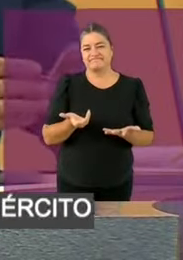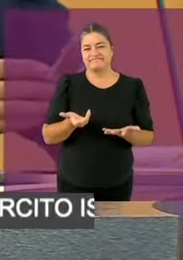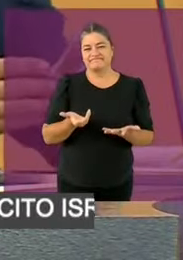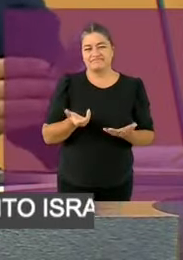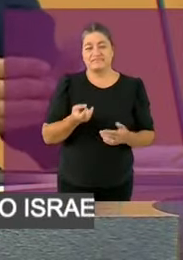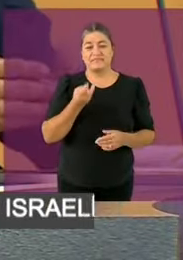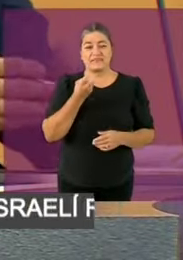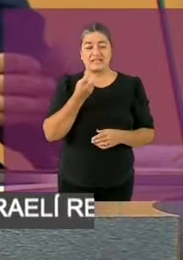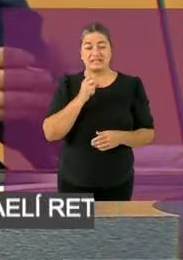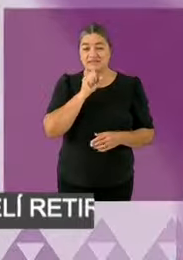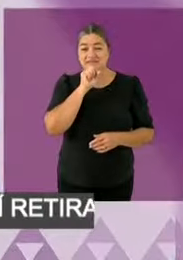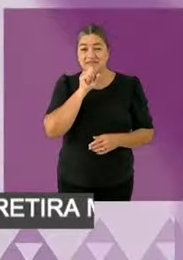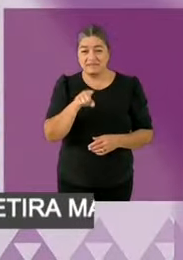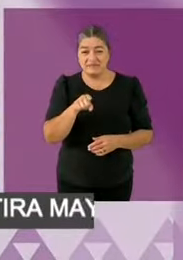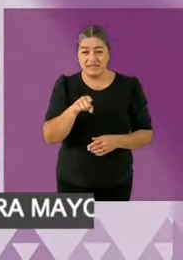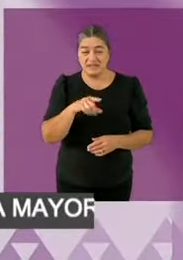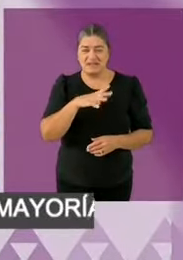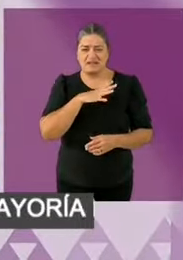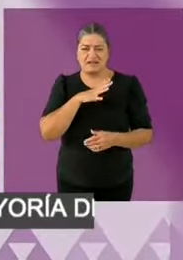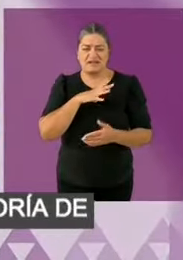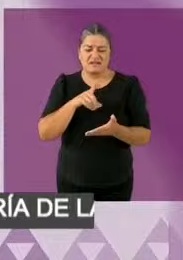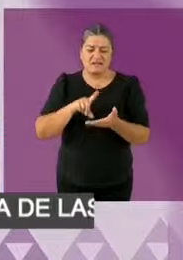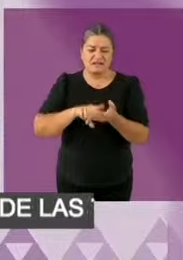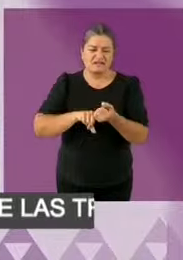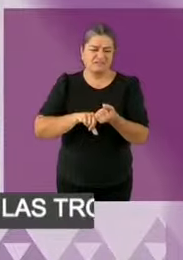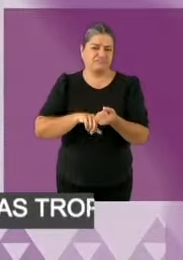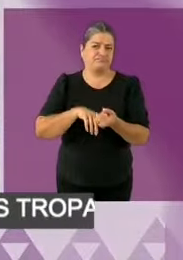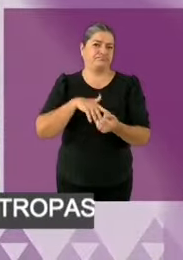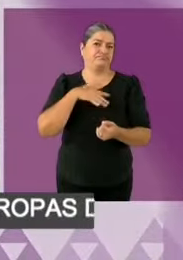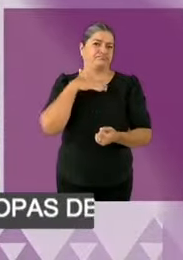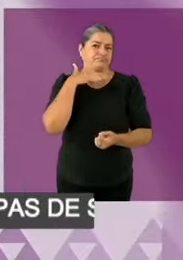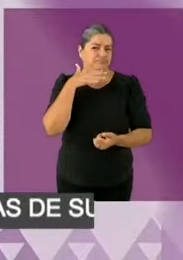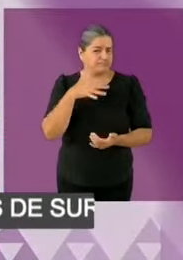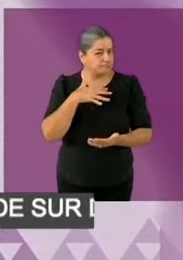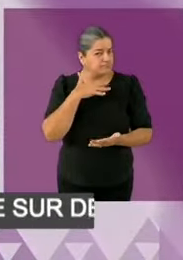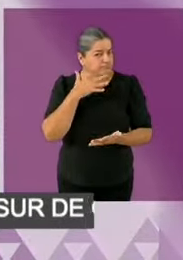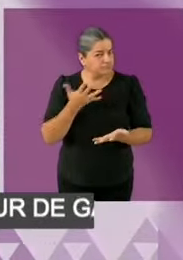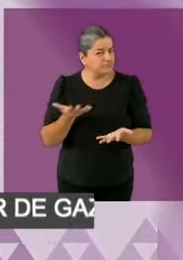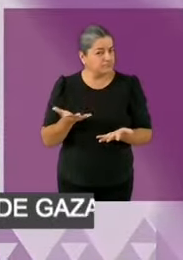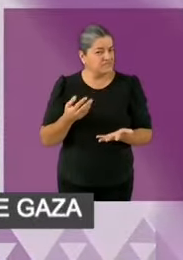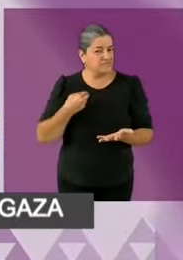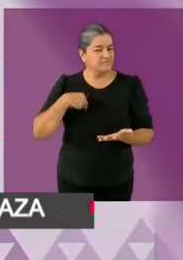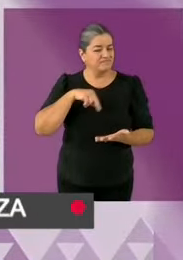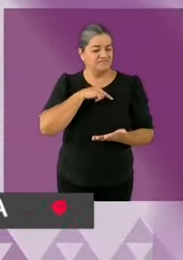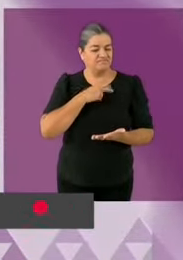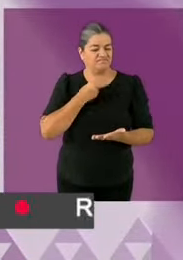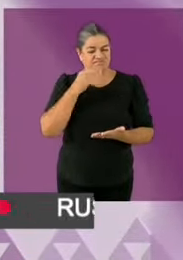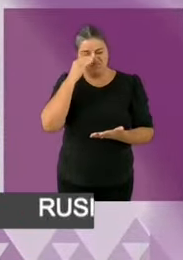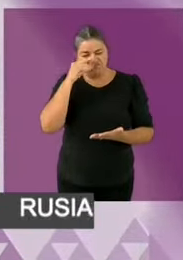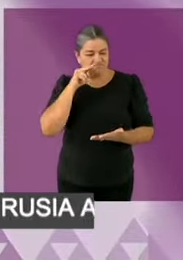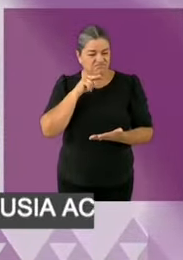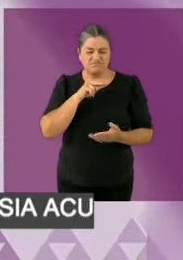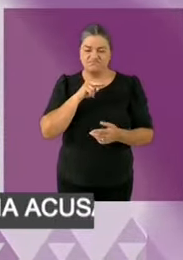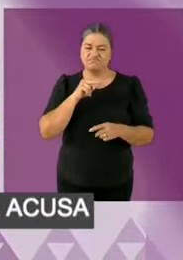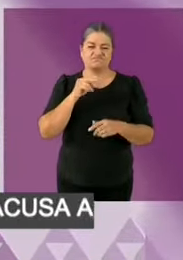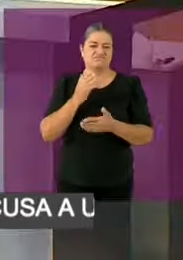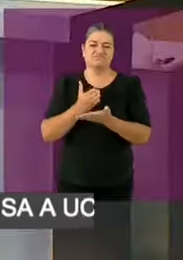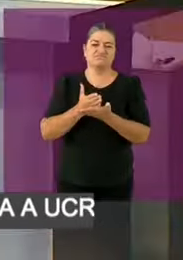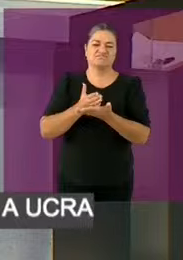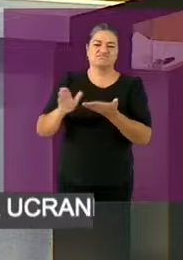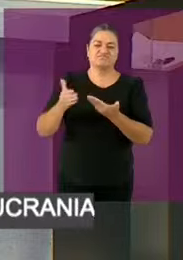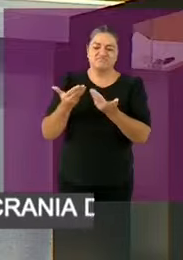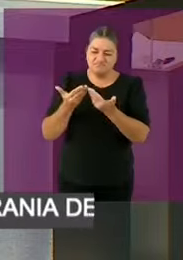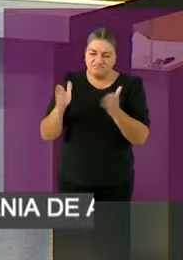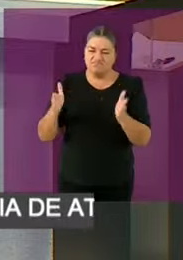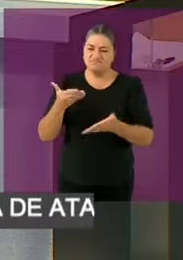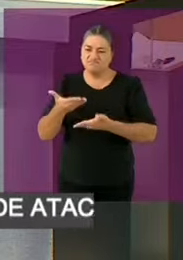que nuestra propuesta es fortalecer el sistema de salud pública, desde la prevención hasta la atención. Tiempo, candidata Claudia